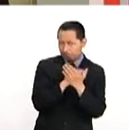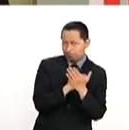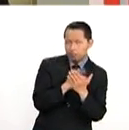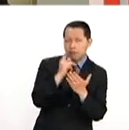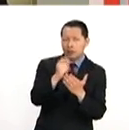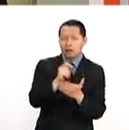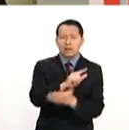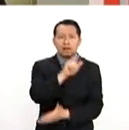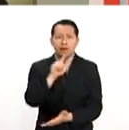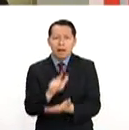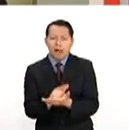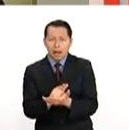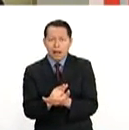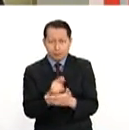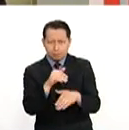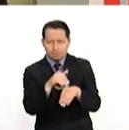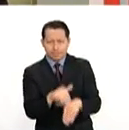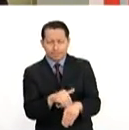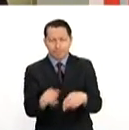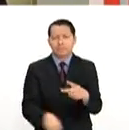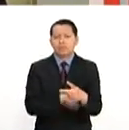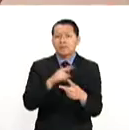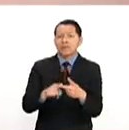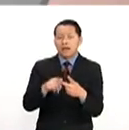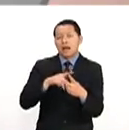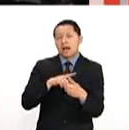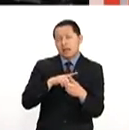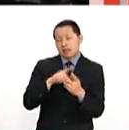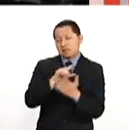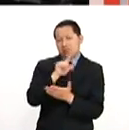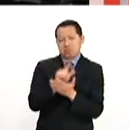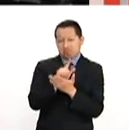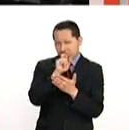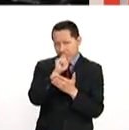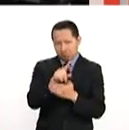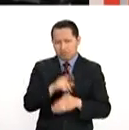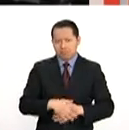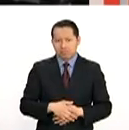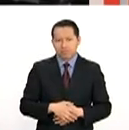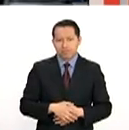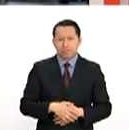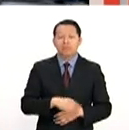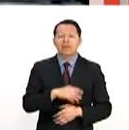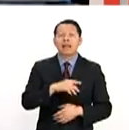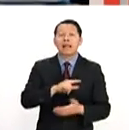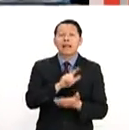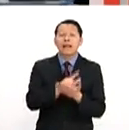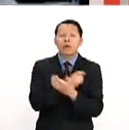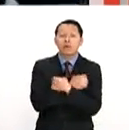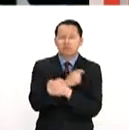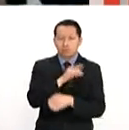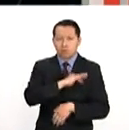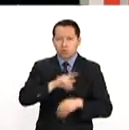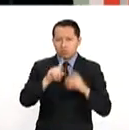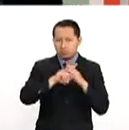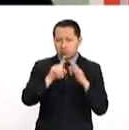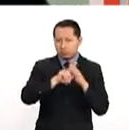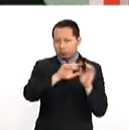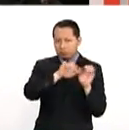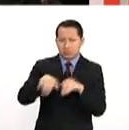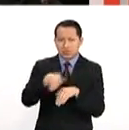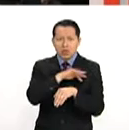con la legalidad, tienen que ver con las leyes que hoy nos rigen. Aprueban reforma a la ley de educación, migrantes podrán revalidar